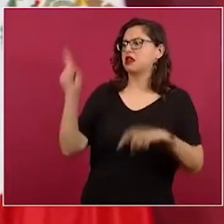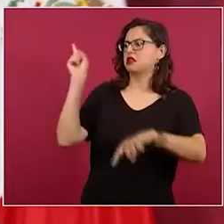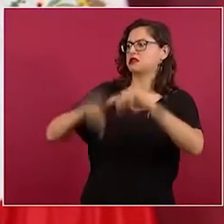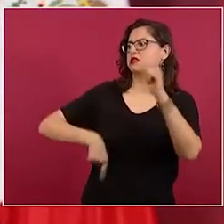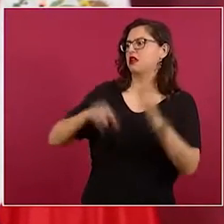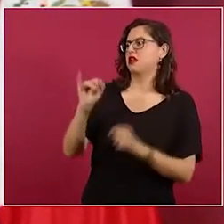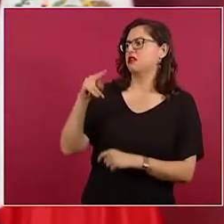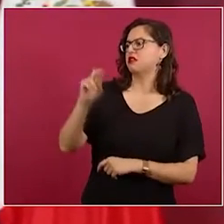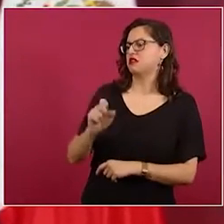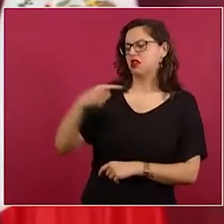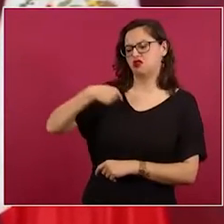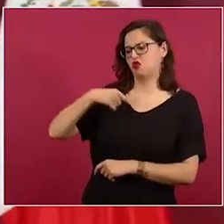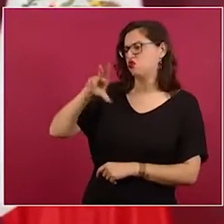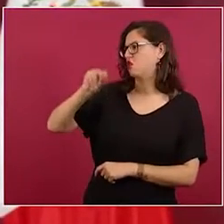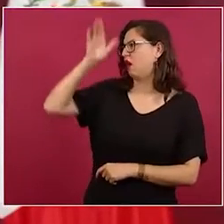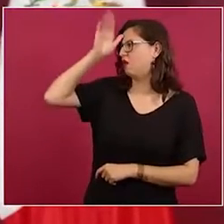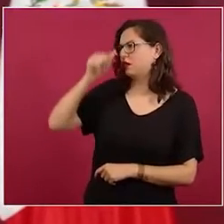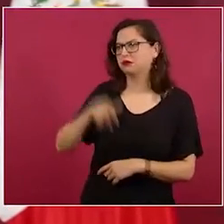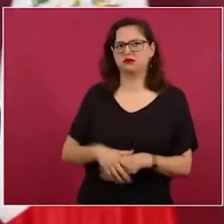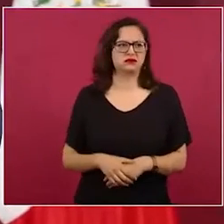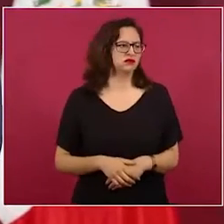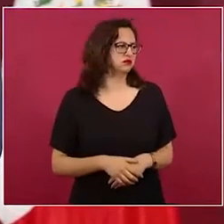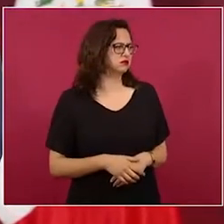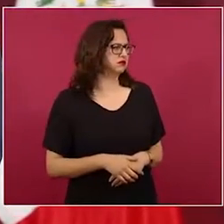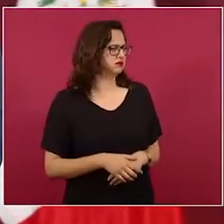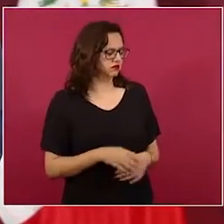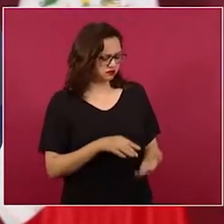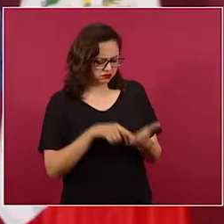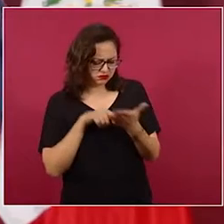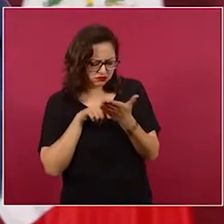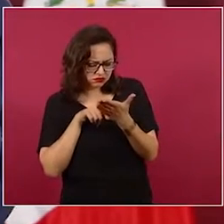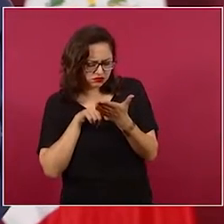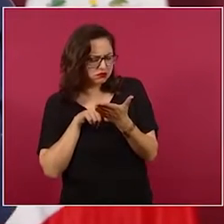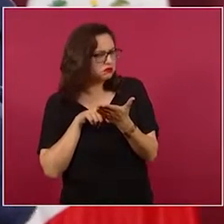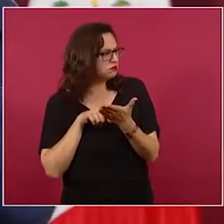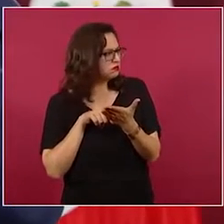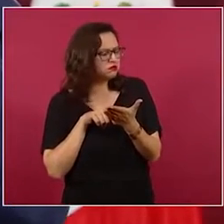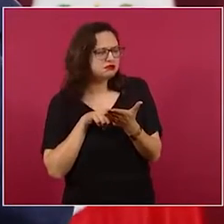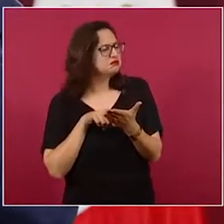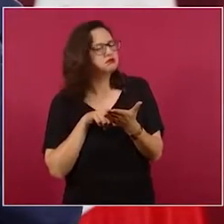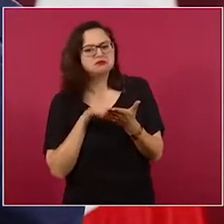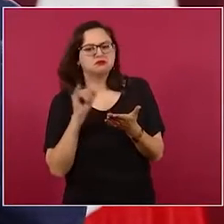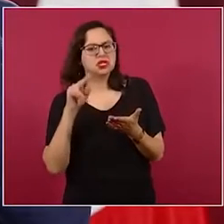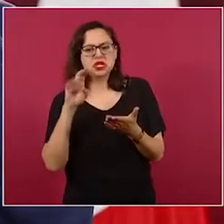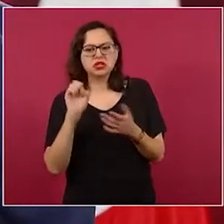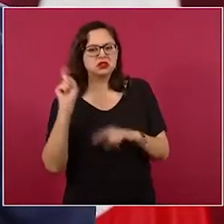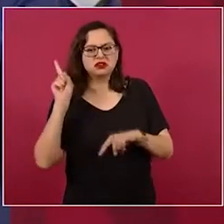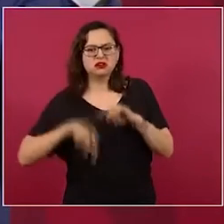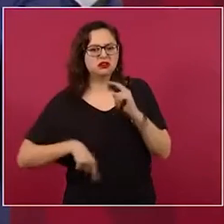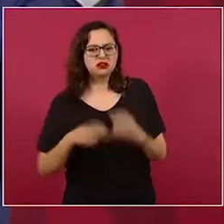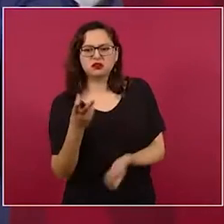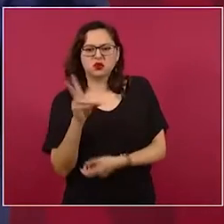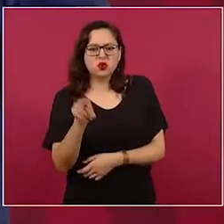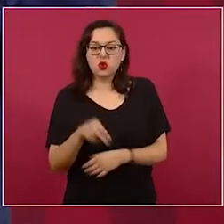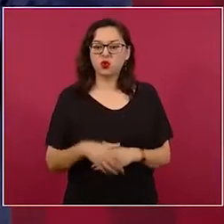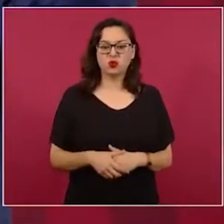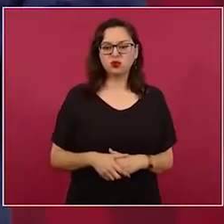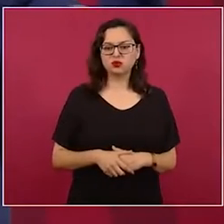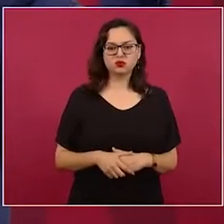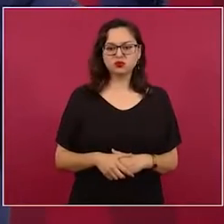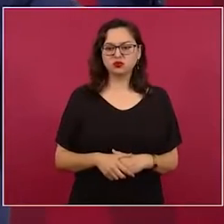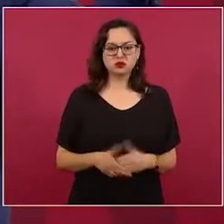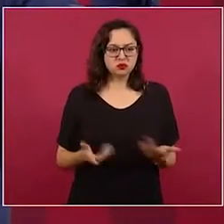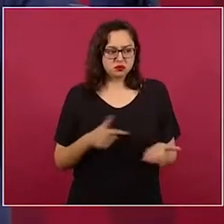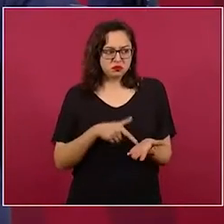es el INE